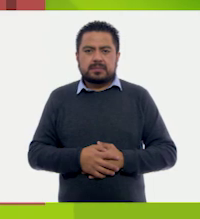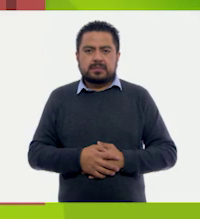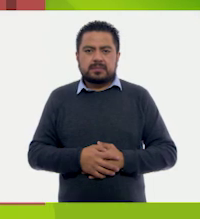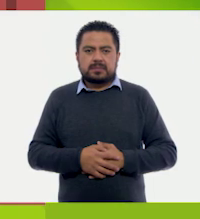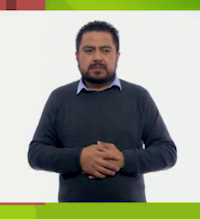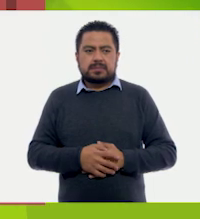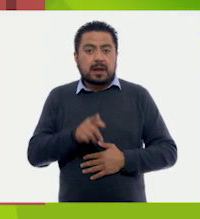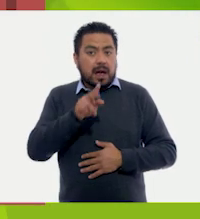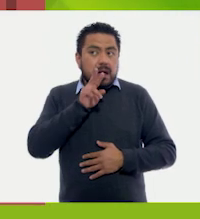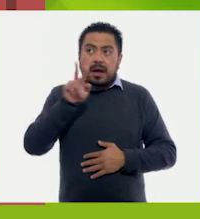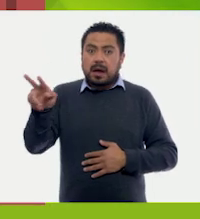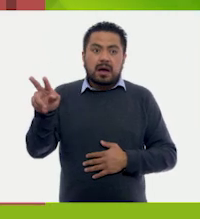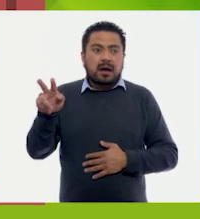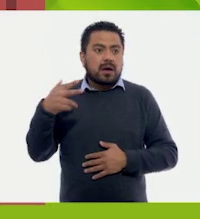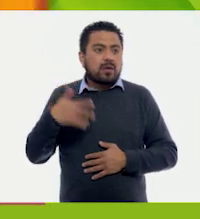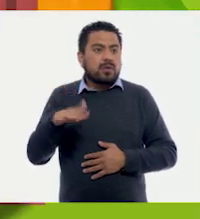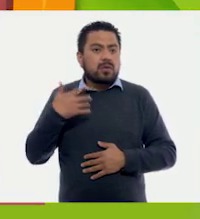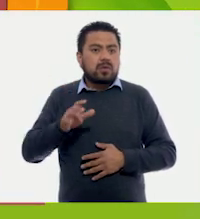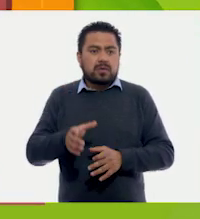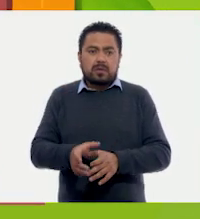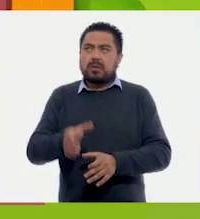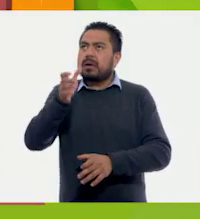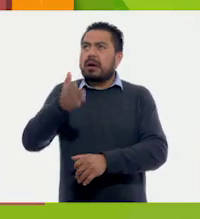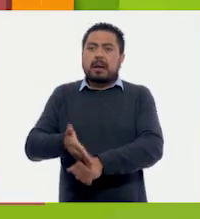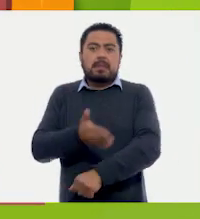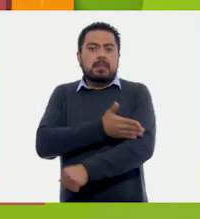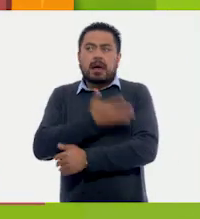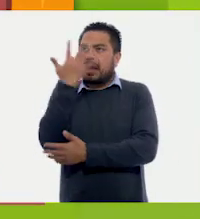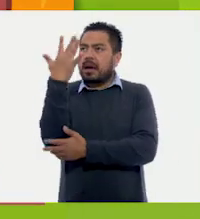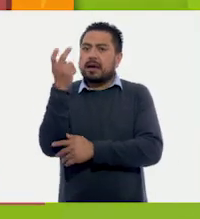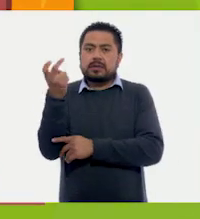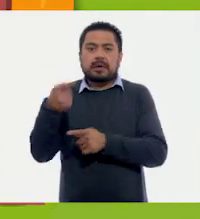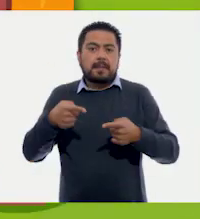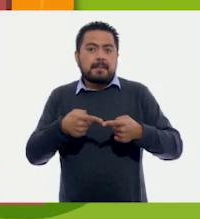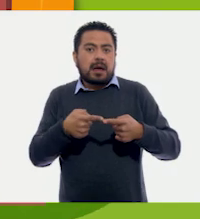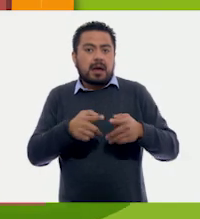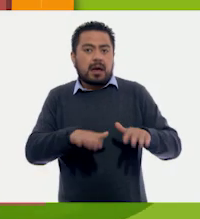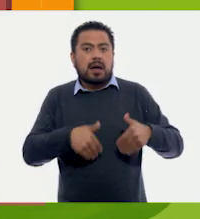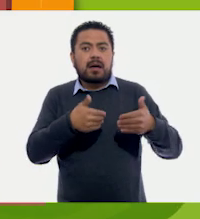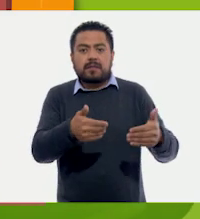¿Ya vieron el tamaño de los troncos de los árboles de este parque?